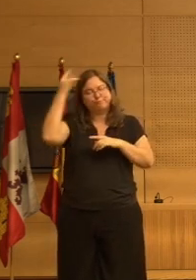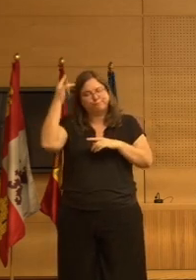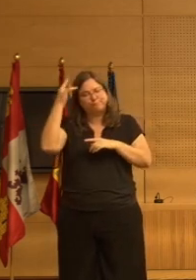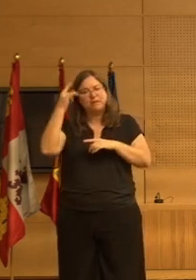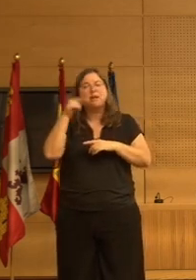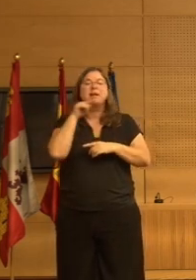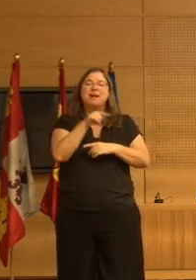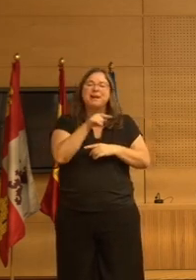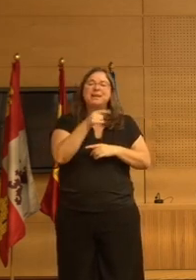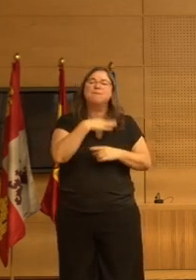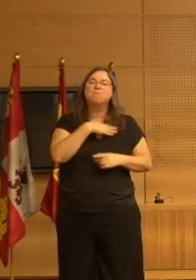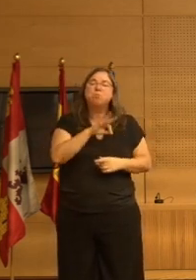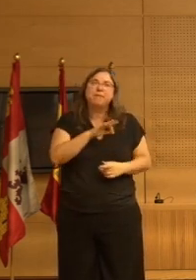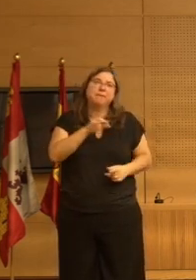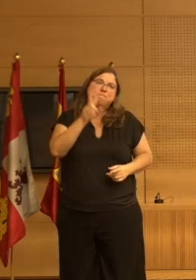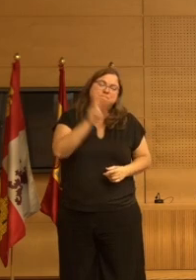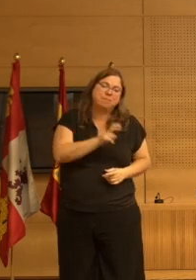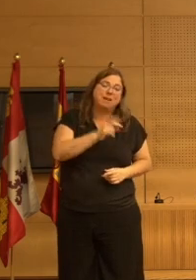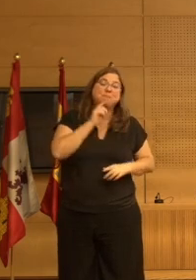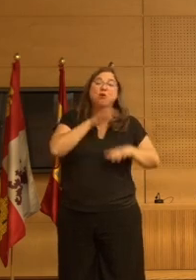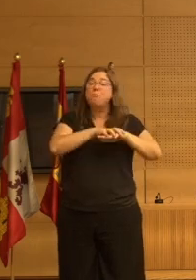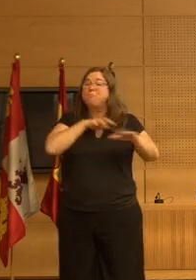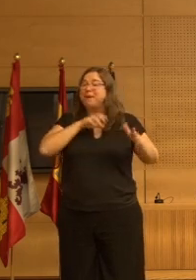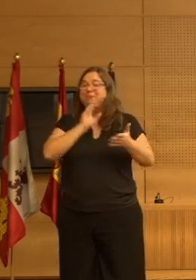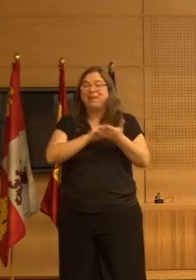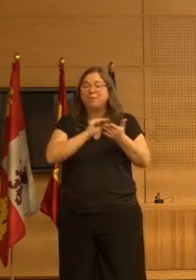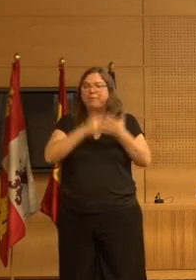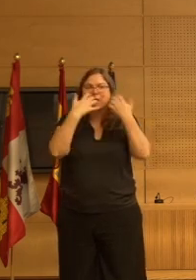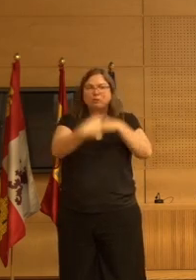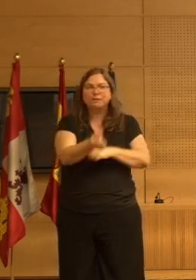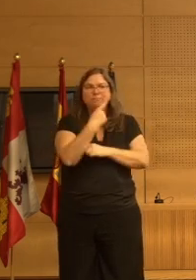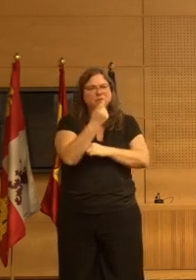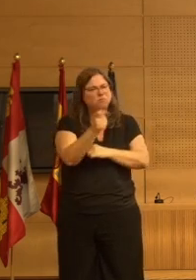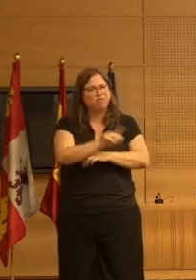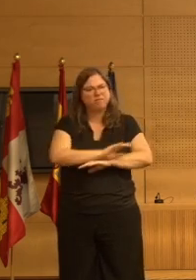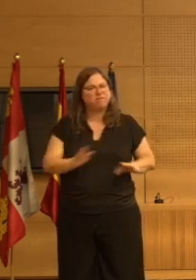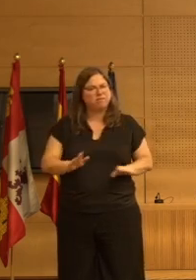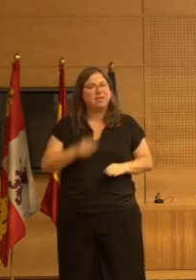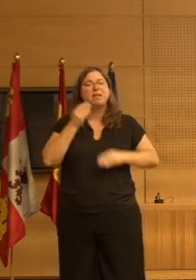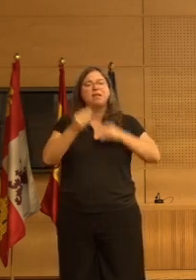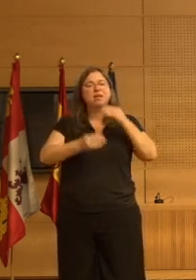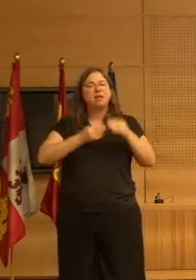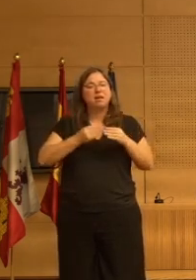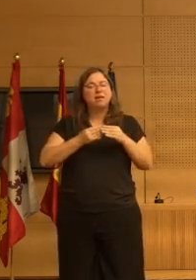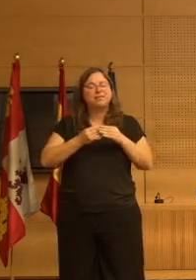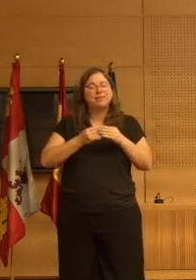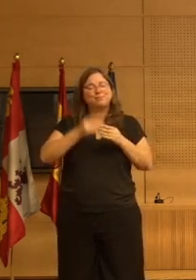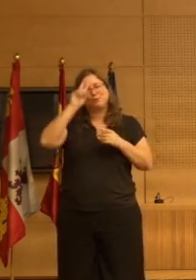ahí sí podría tener sentido pero en mayoría de los casos y lo que hacemos es que enviamos un poco el lenguaje